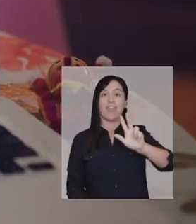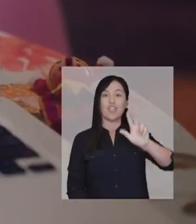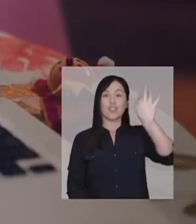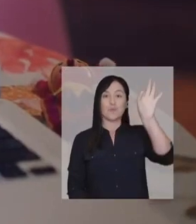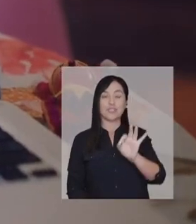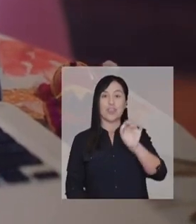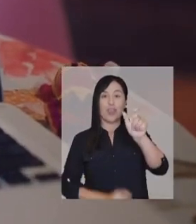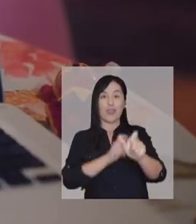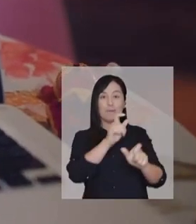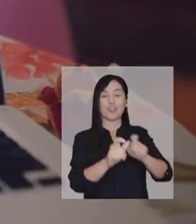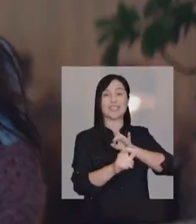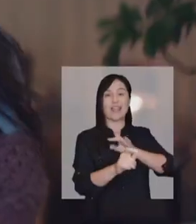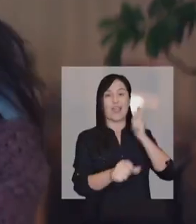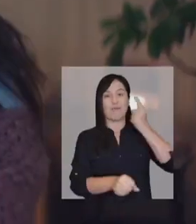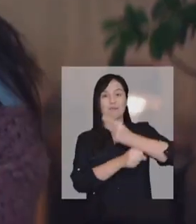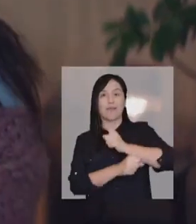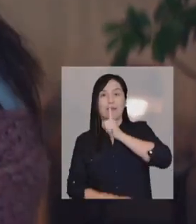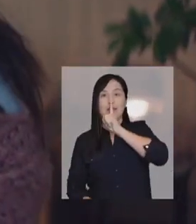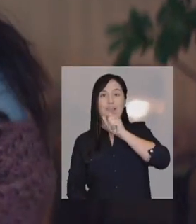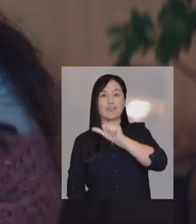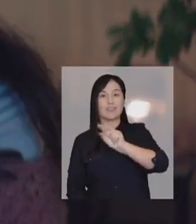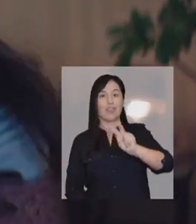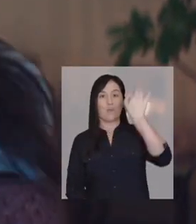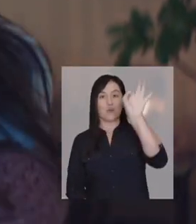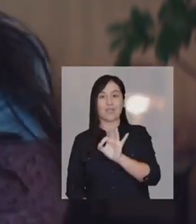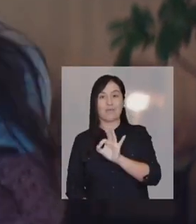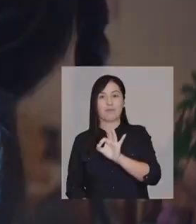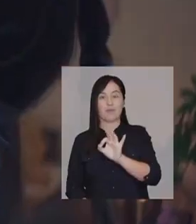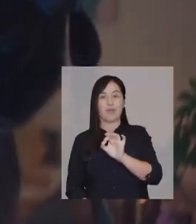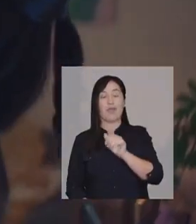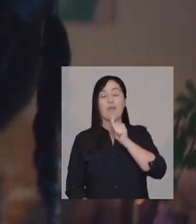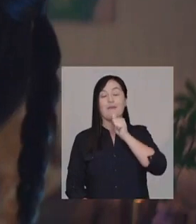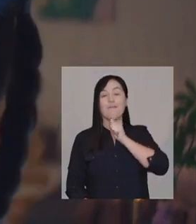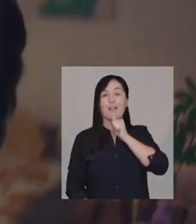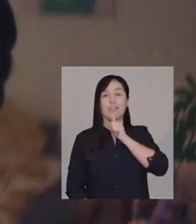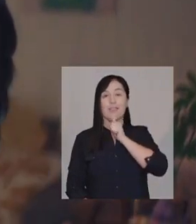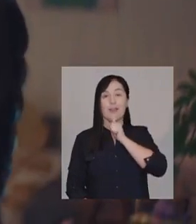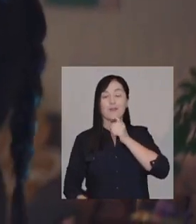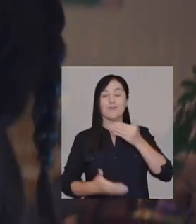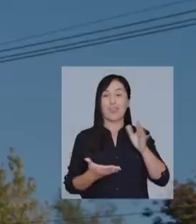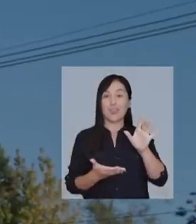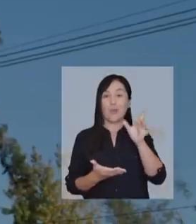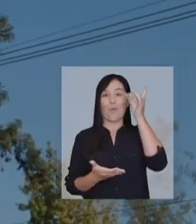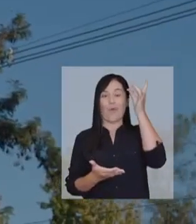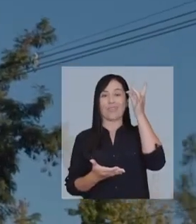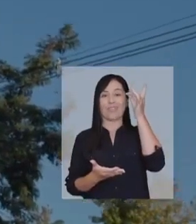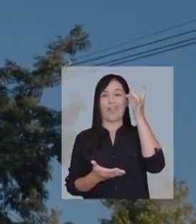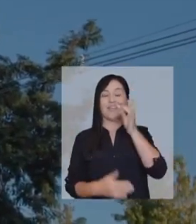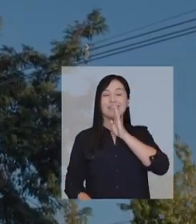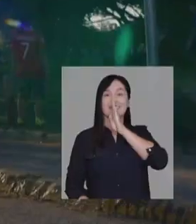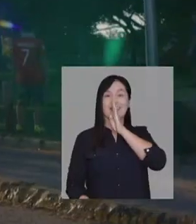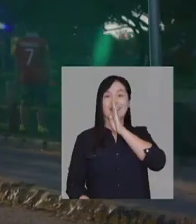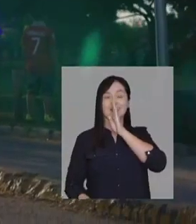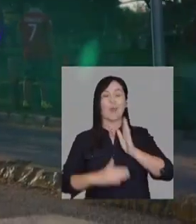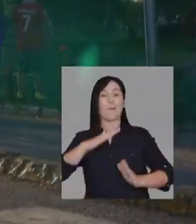cuenta Que el 38% de los chilenos Tenía callado el 62% Pero no se dieron cuenta Que los silencios sirven Para hacer una